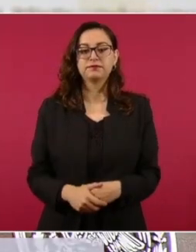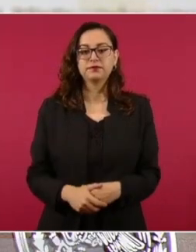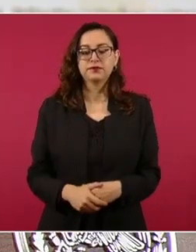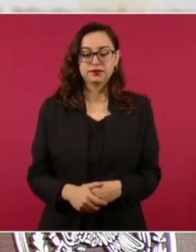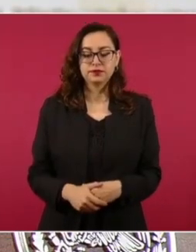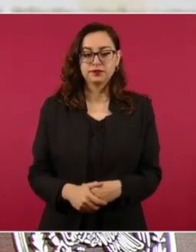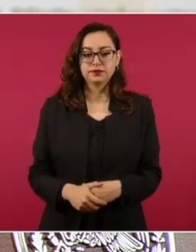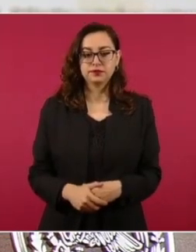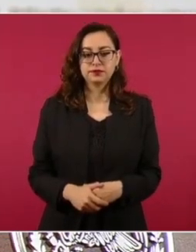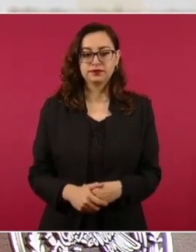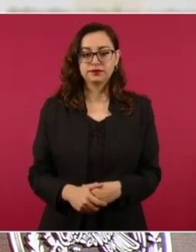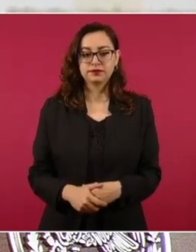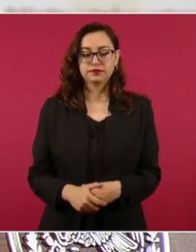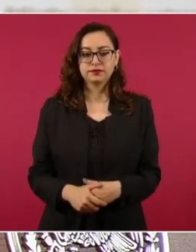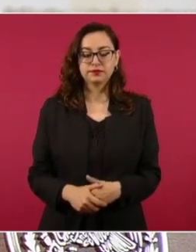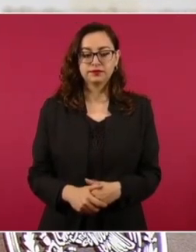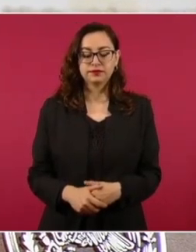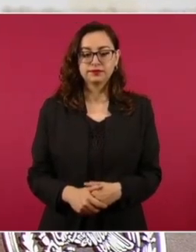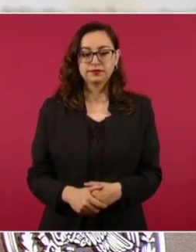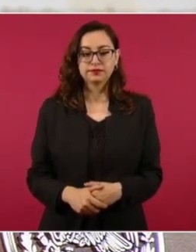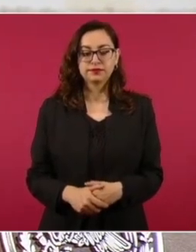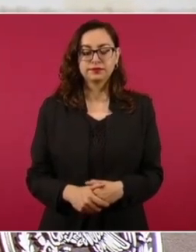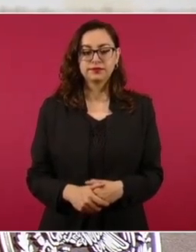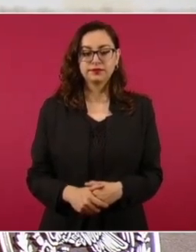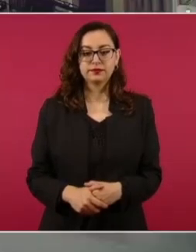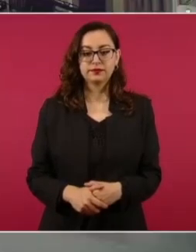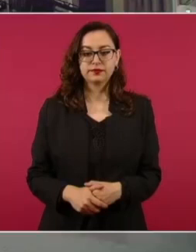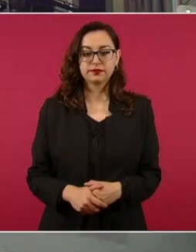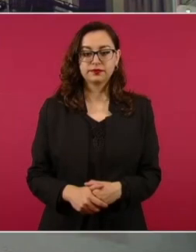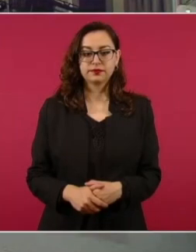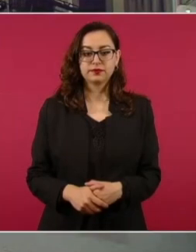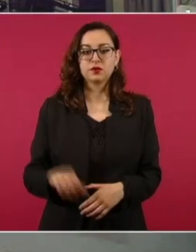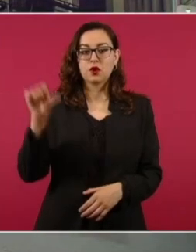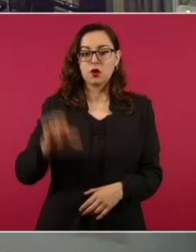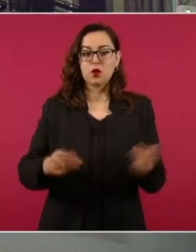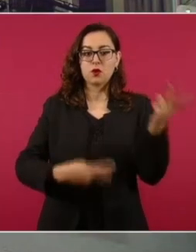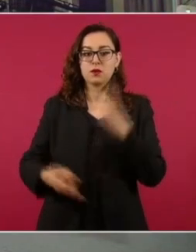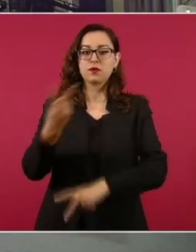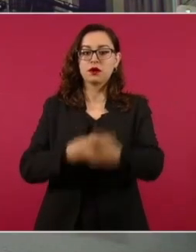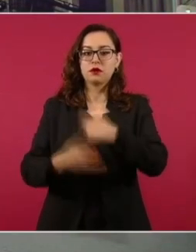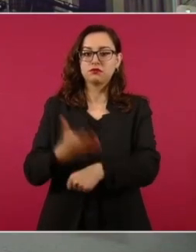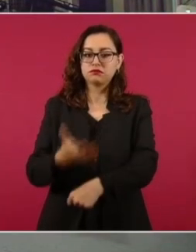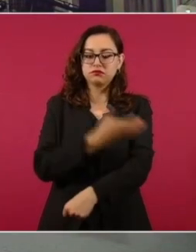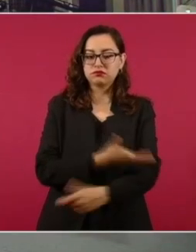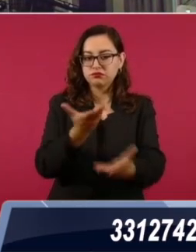ingenieros, civiles, constructores,